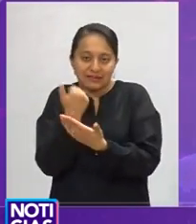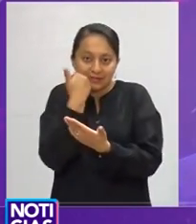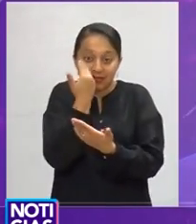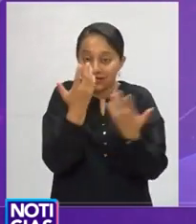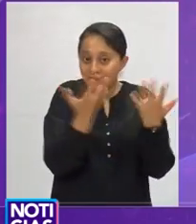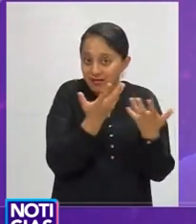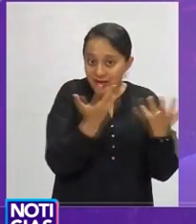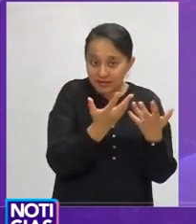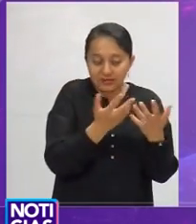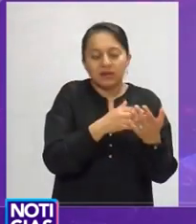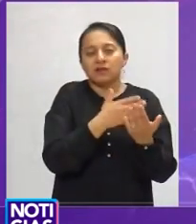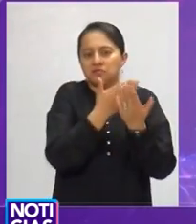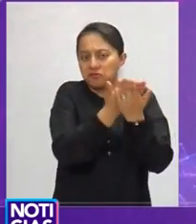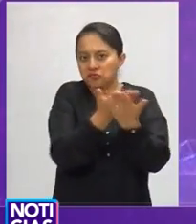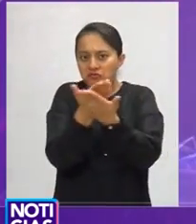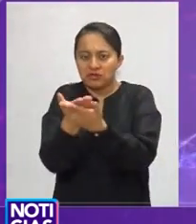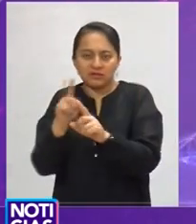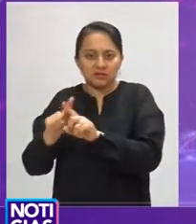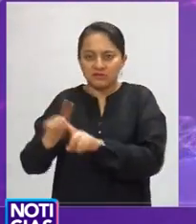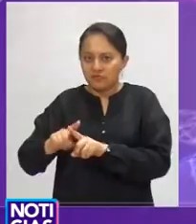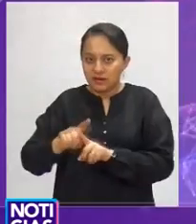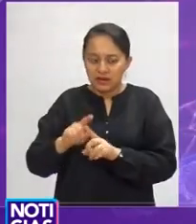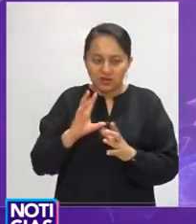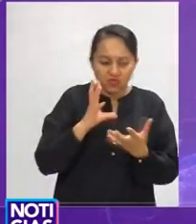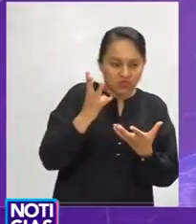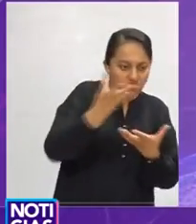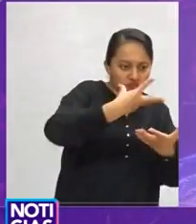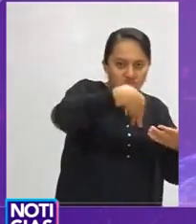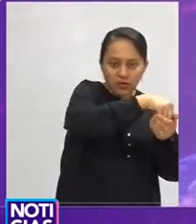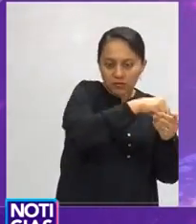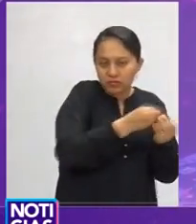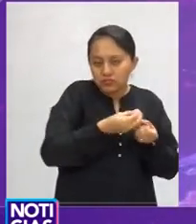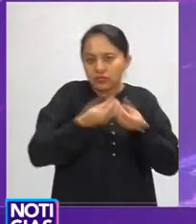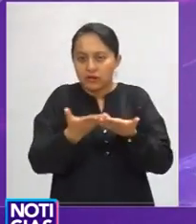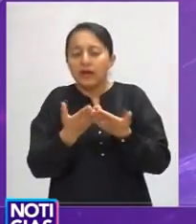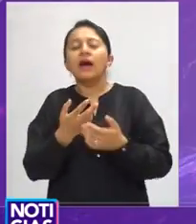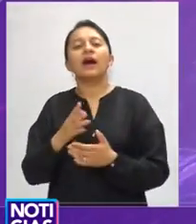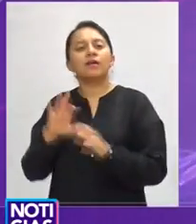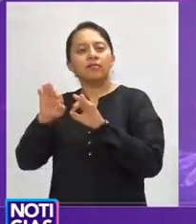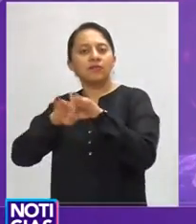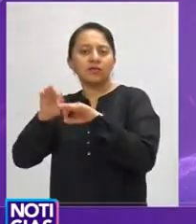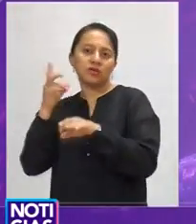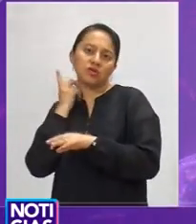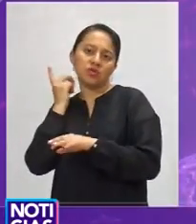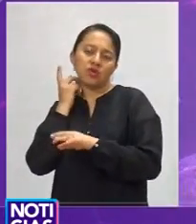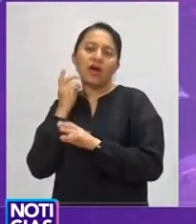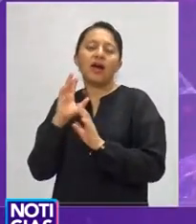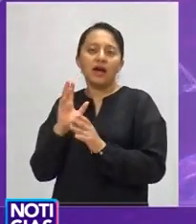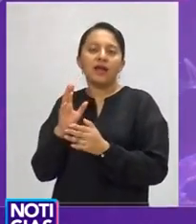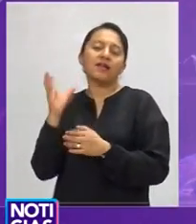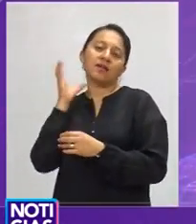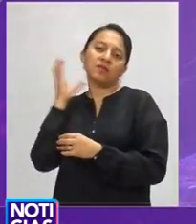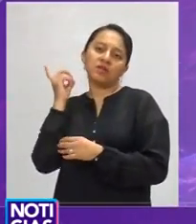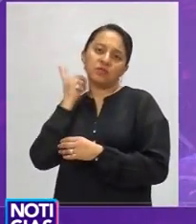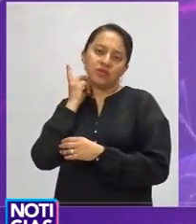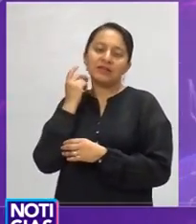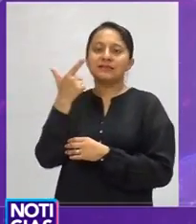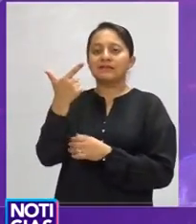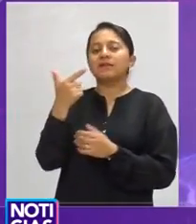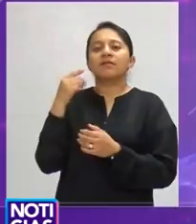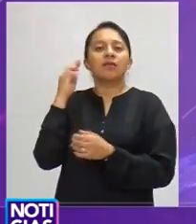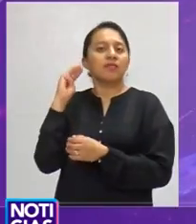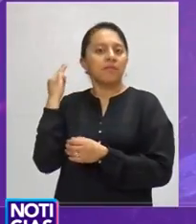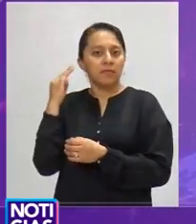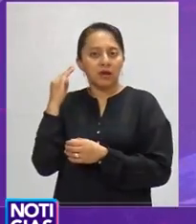será resultado de foros como los que se pretenden llevar a cabo y las propuestas que resulten. Asimismo, señaló que su trabajo como diputada